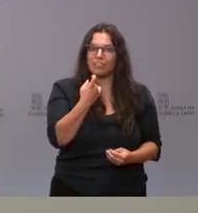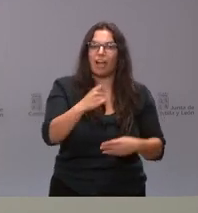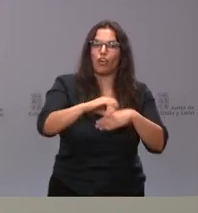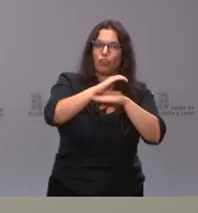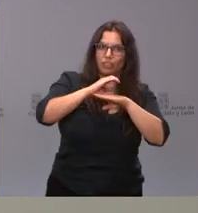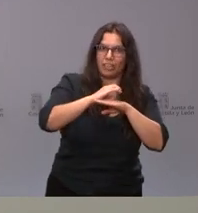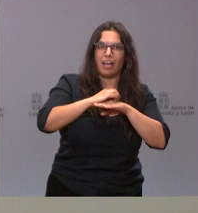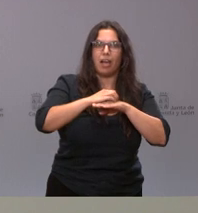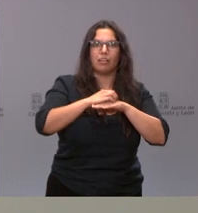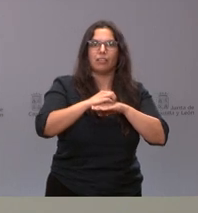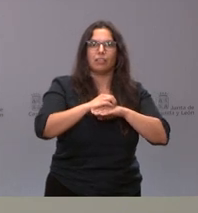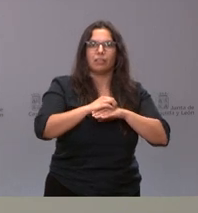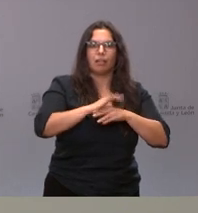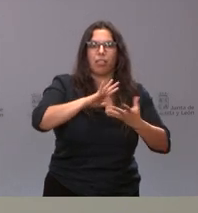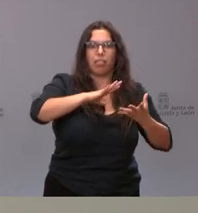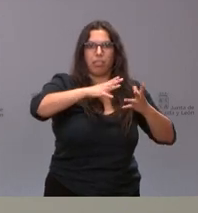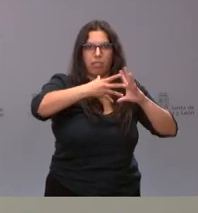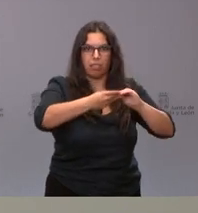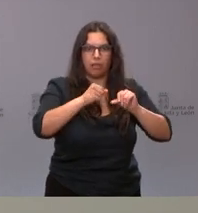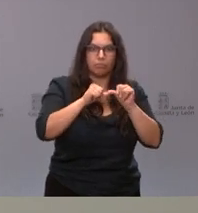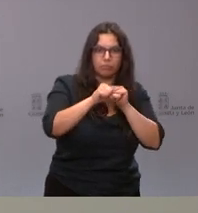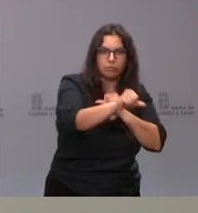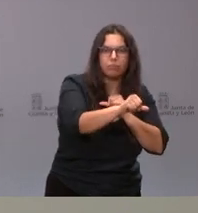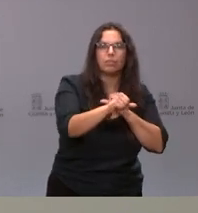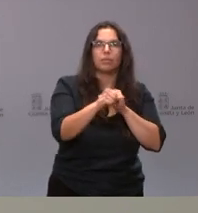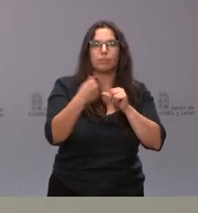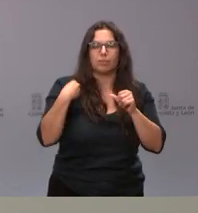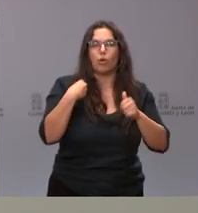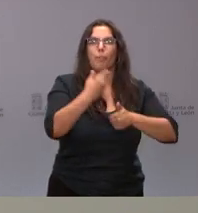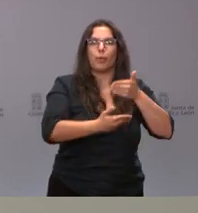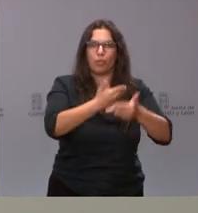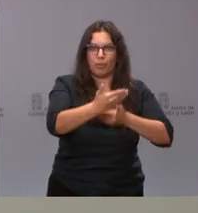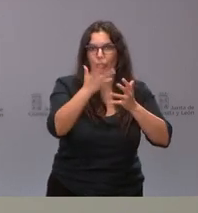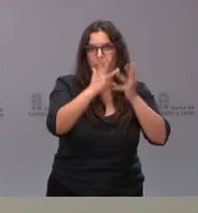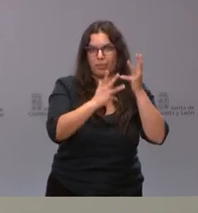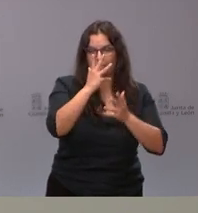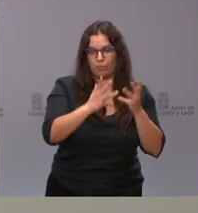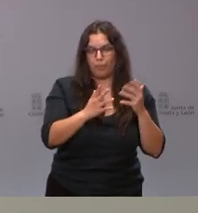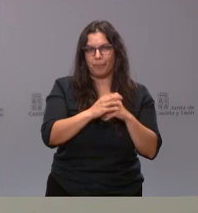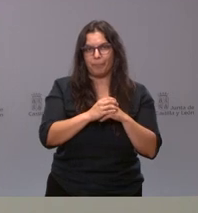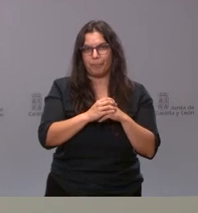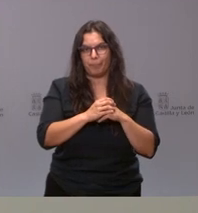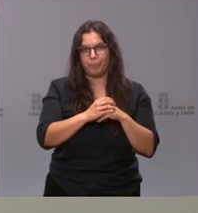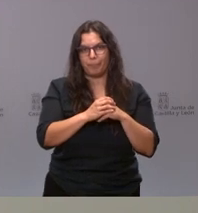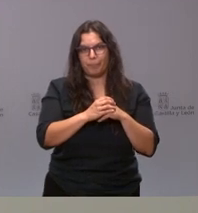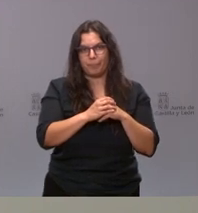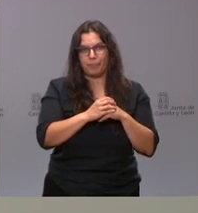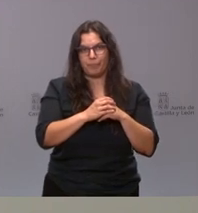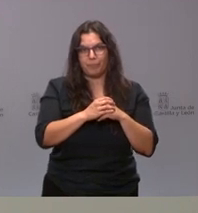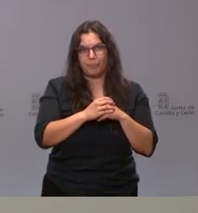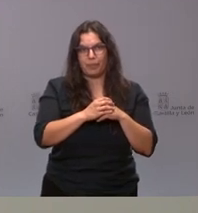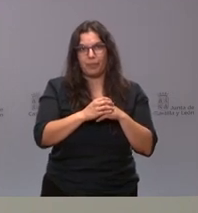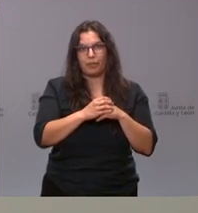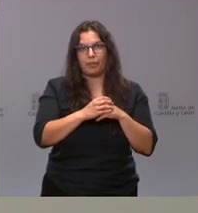irá trabajando en los próximos tiempos a través de los procedimientos establecidos hacia el efecto. Y que las cosas no son